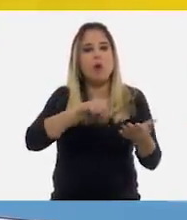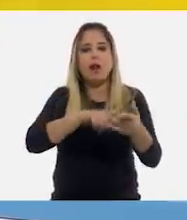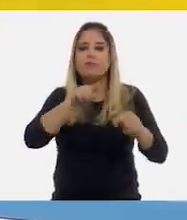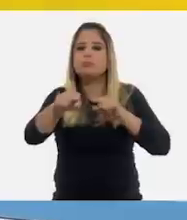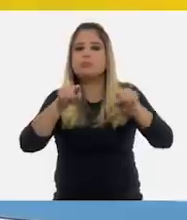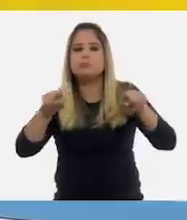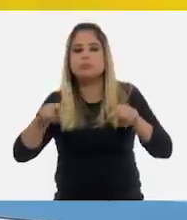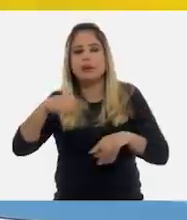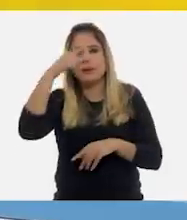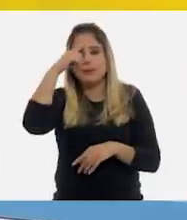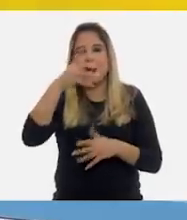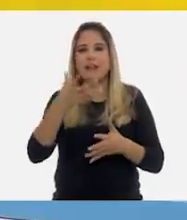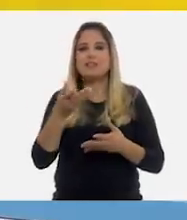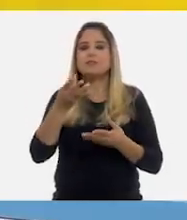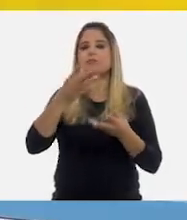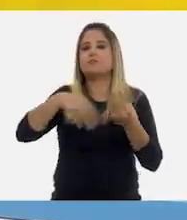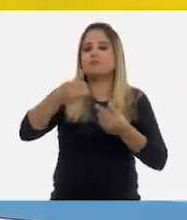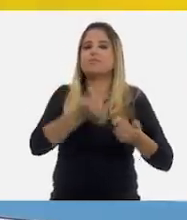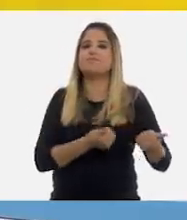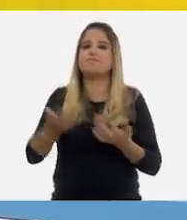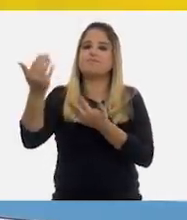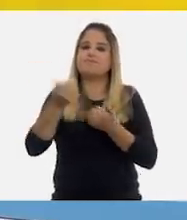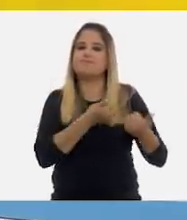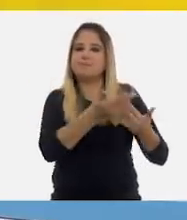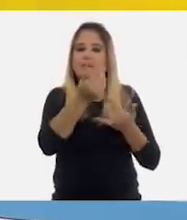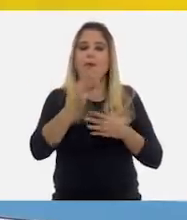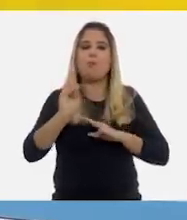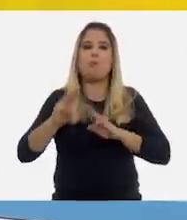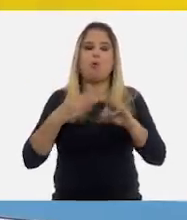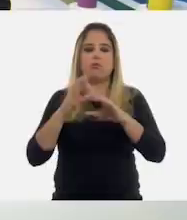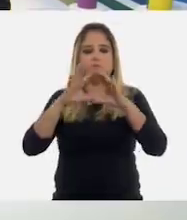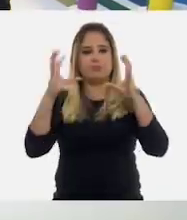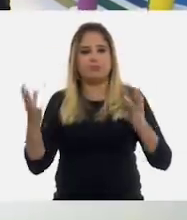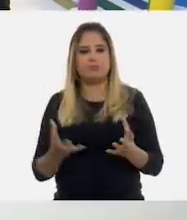y hasta con la distribución de los habitantes en el mundo.